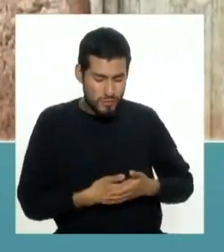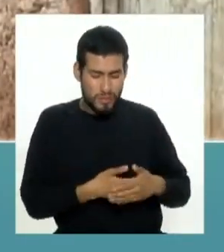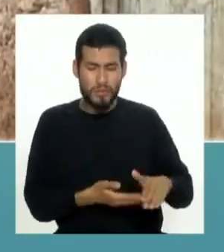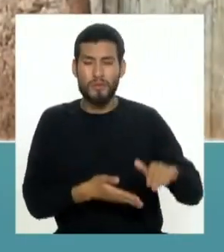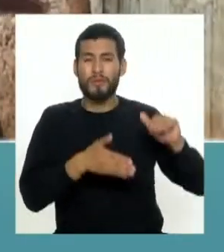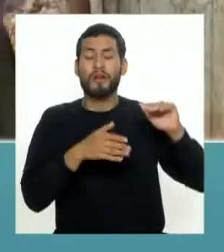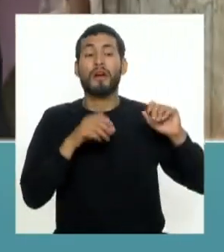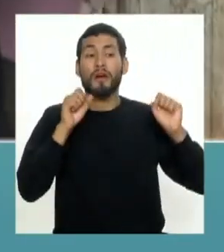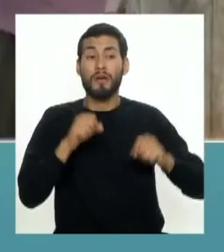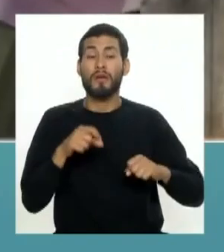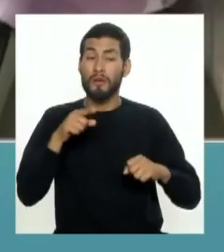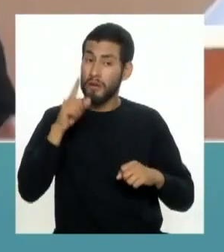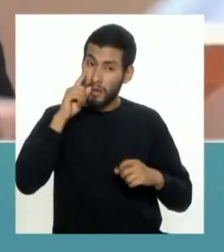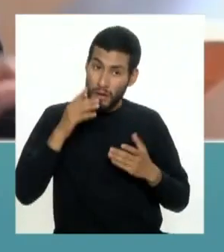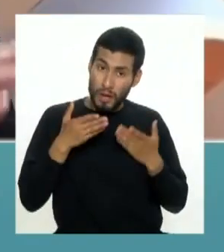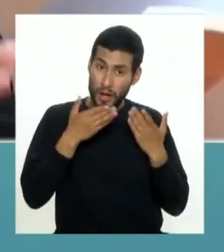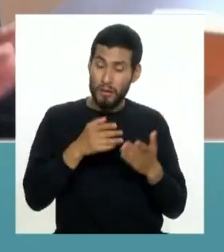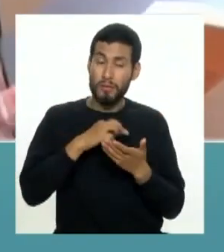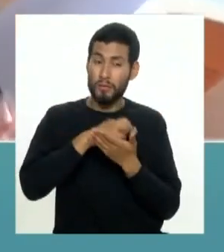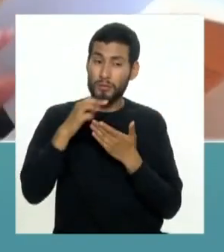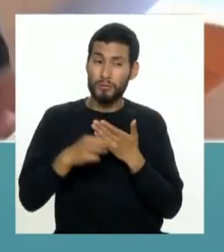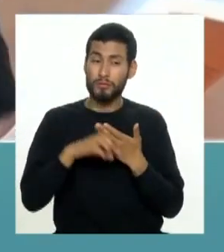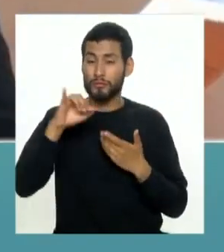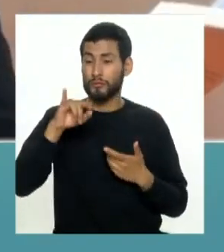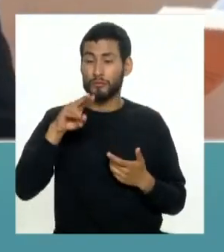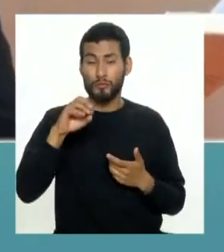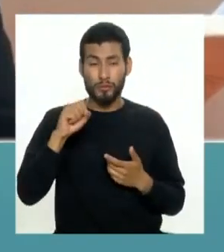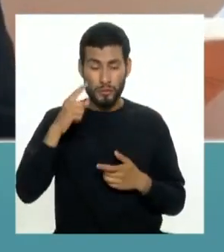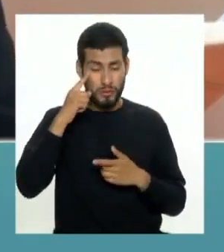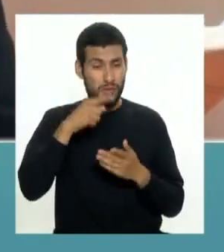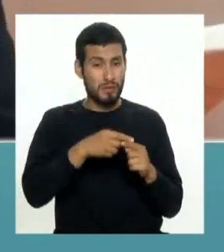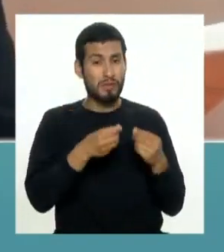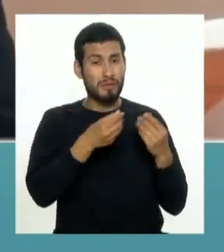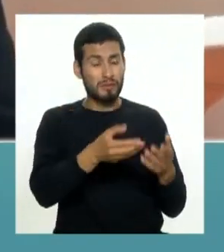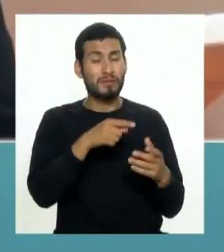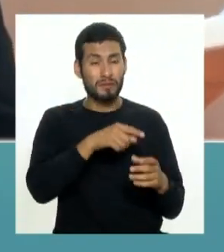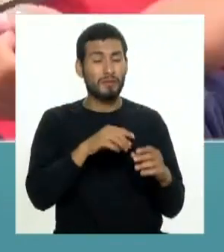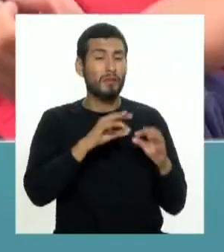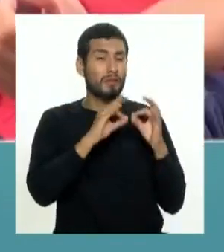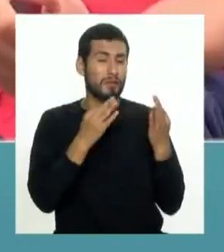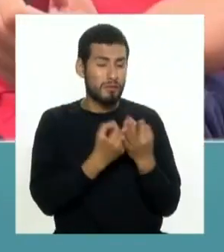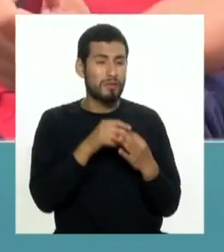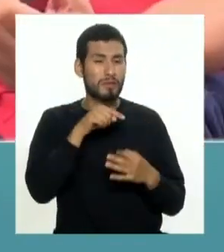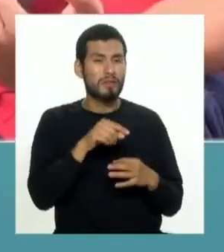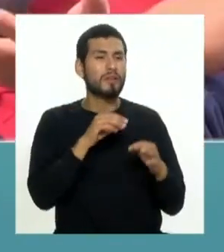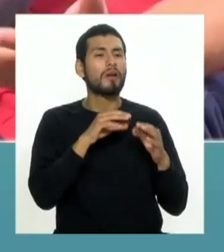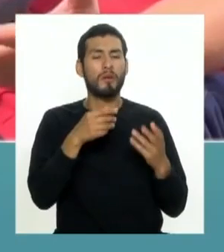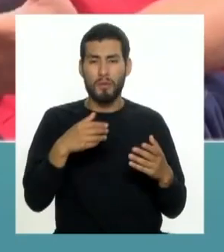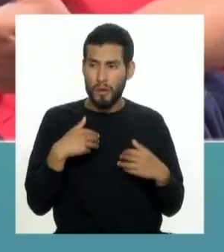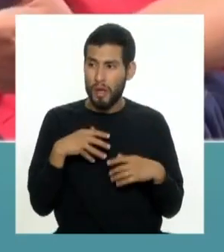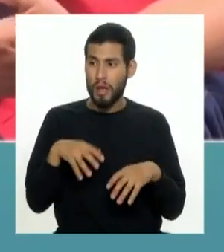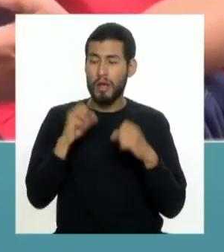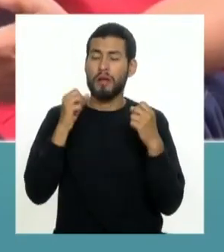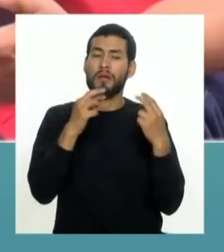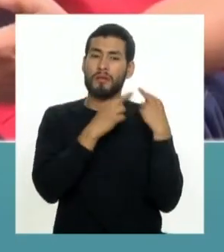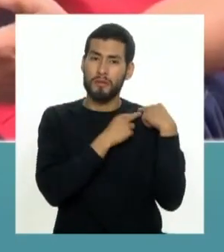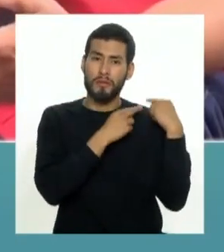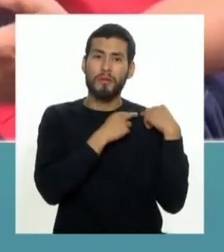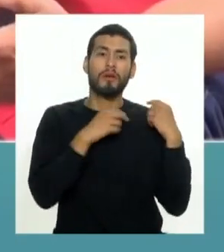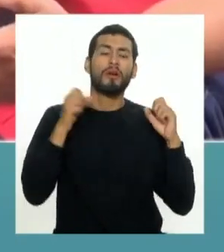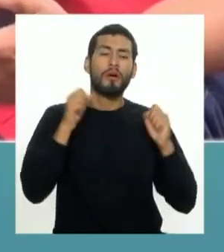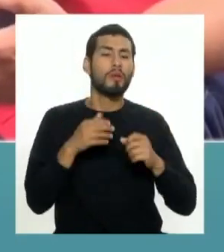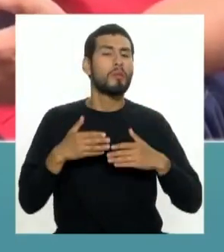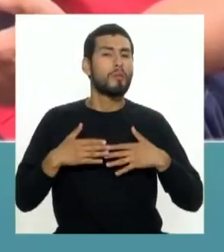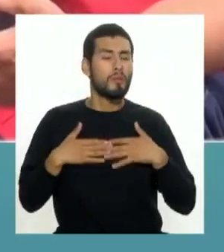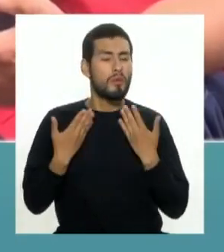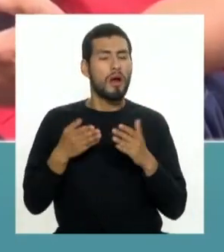para que a través del incentivo que el programa Juntos entrega al hogar el hogar asume compromisos y corresponsabilidades que le